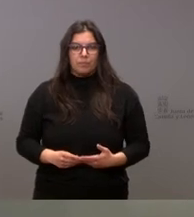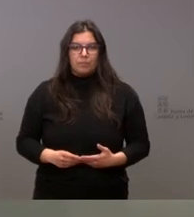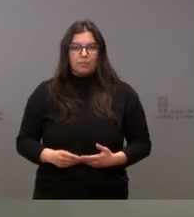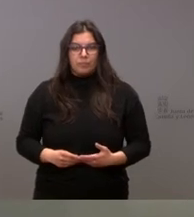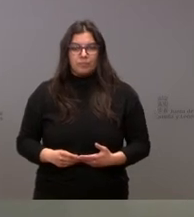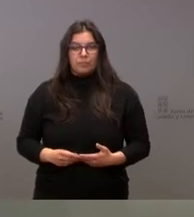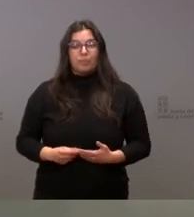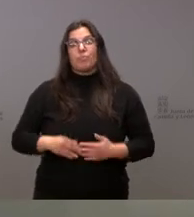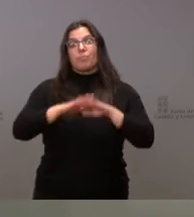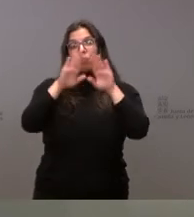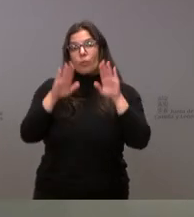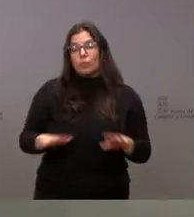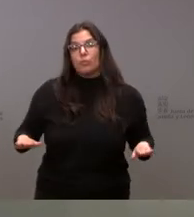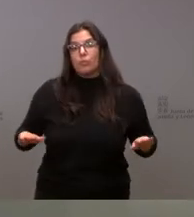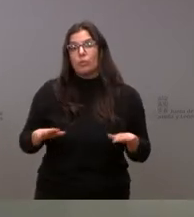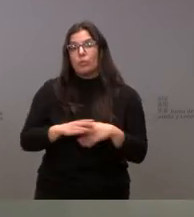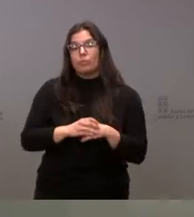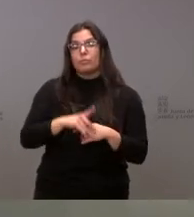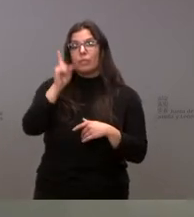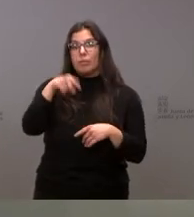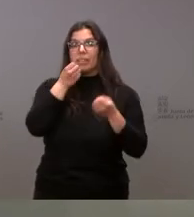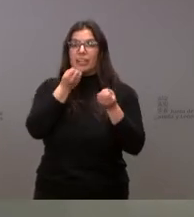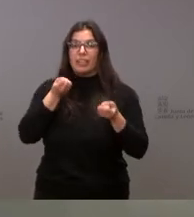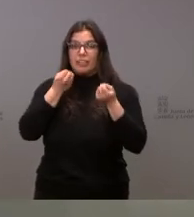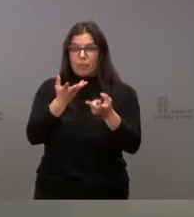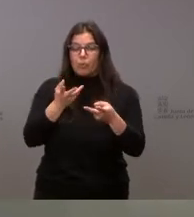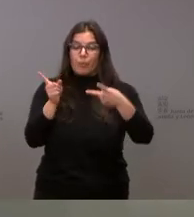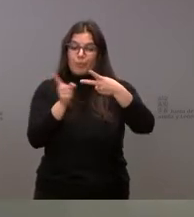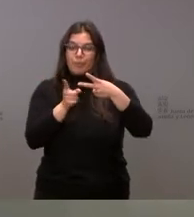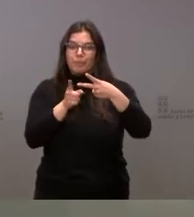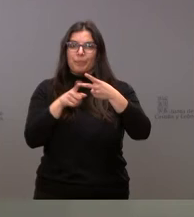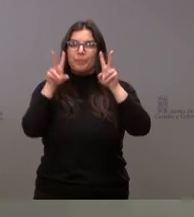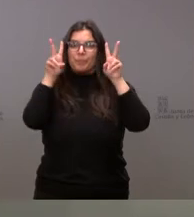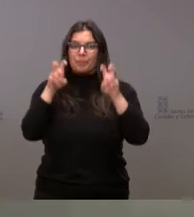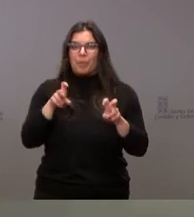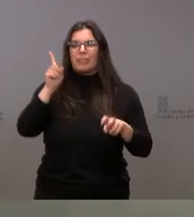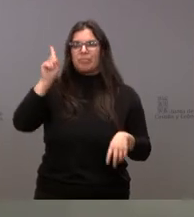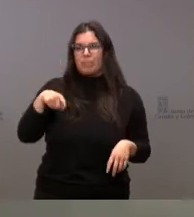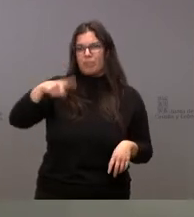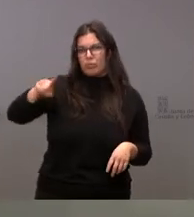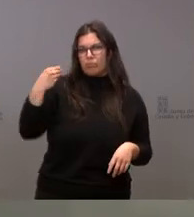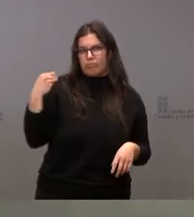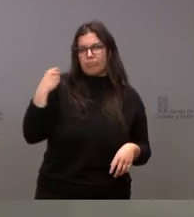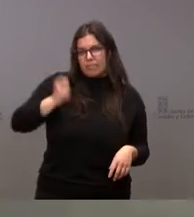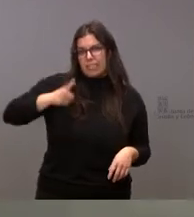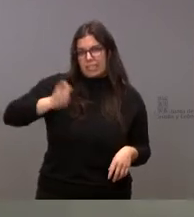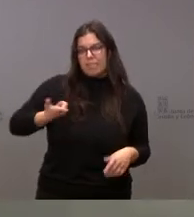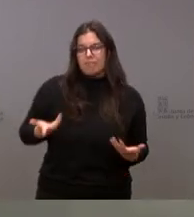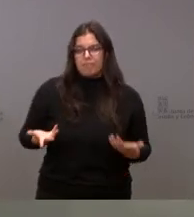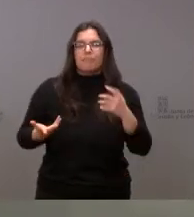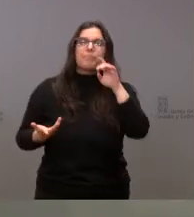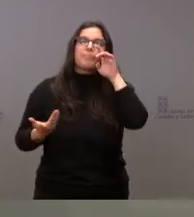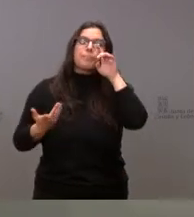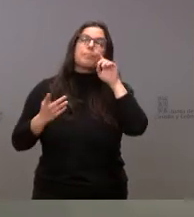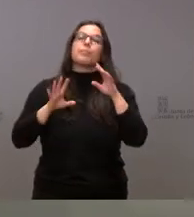Y, finalmente, les informo también sobre algunas cuestiones que ustedes también preguntan con cierta frecuencia, en